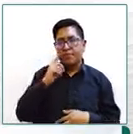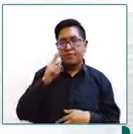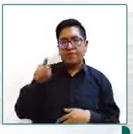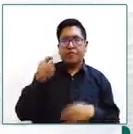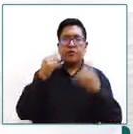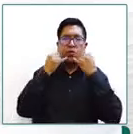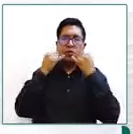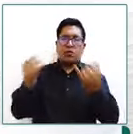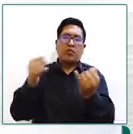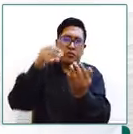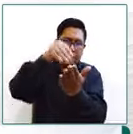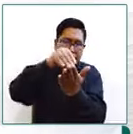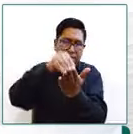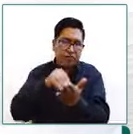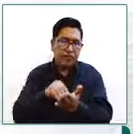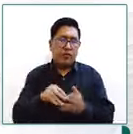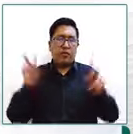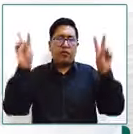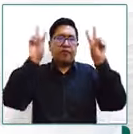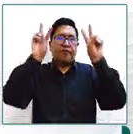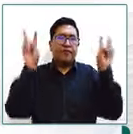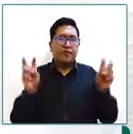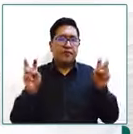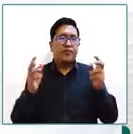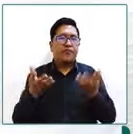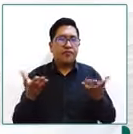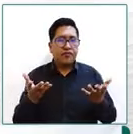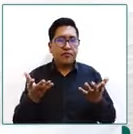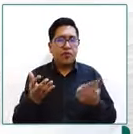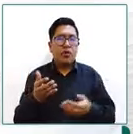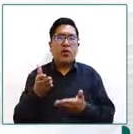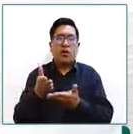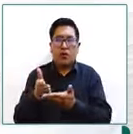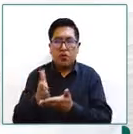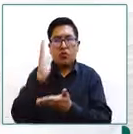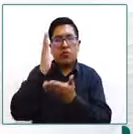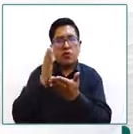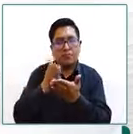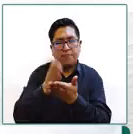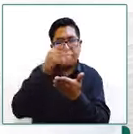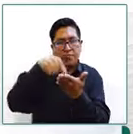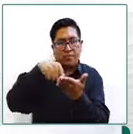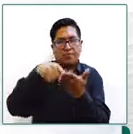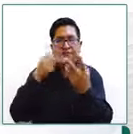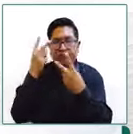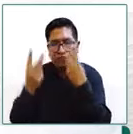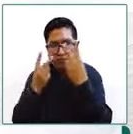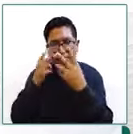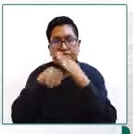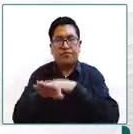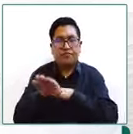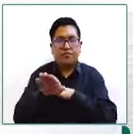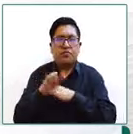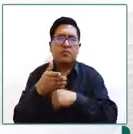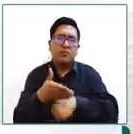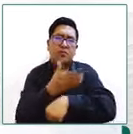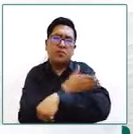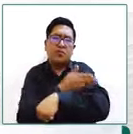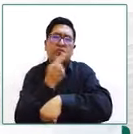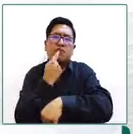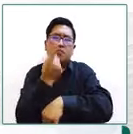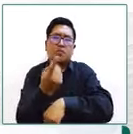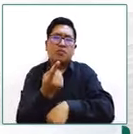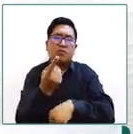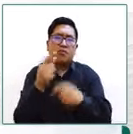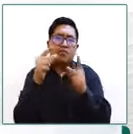información respecto de la autorizaciones de visita ya lo mencionaron anteriormente